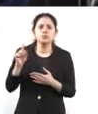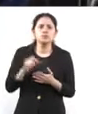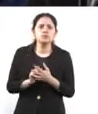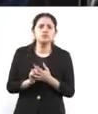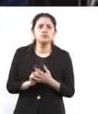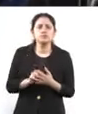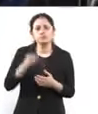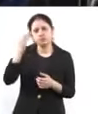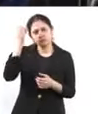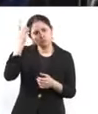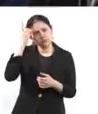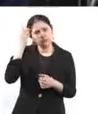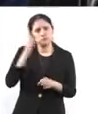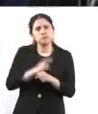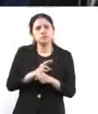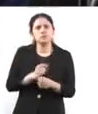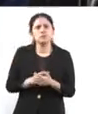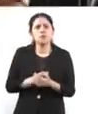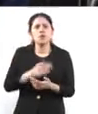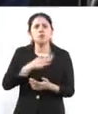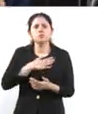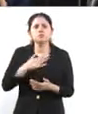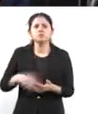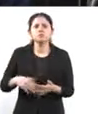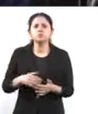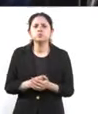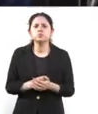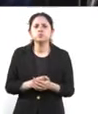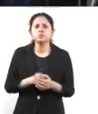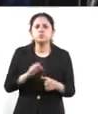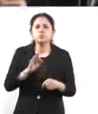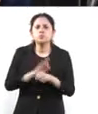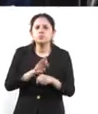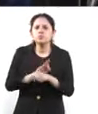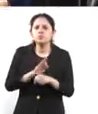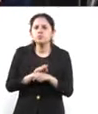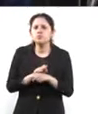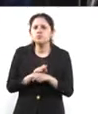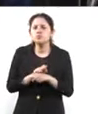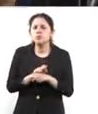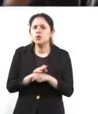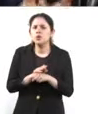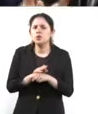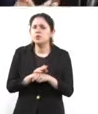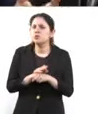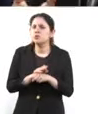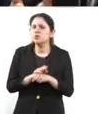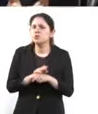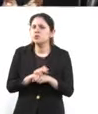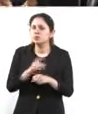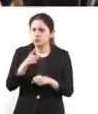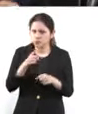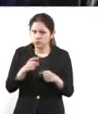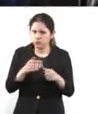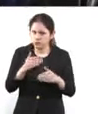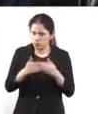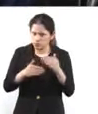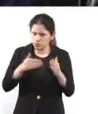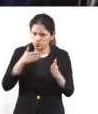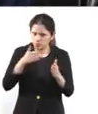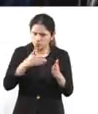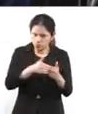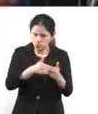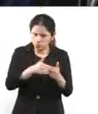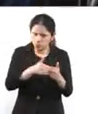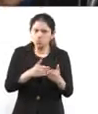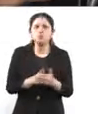la Benito Juárez, preguntarle si habría ya un resquicio o un riesgo de que el proceso no pudiese continuar en contra